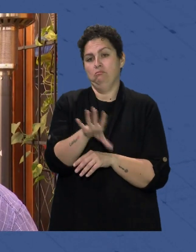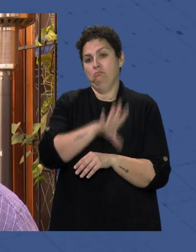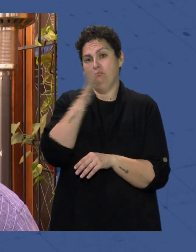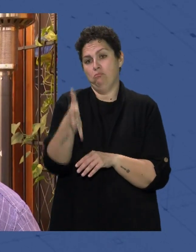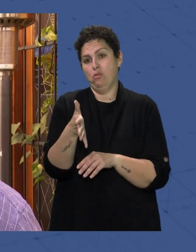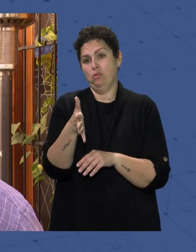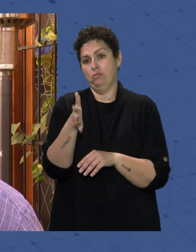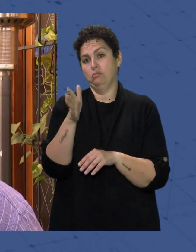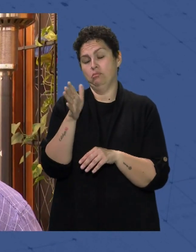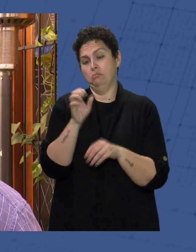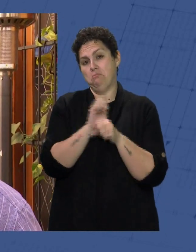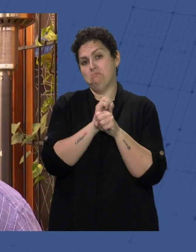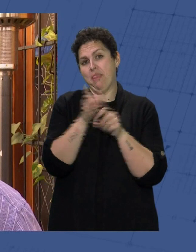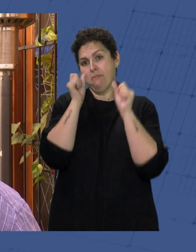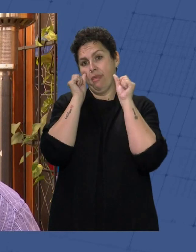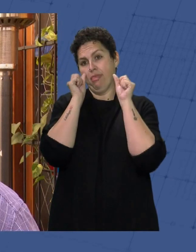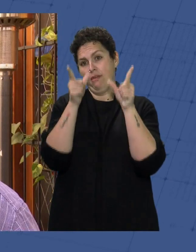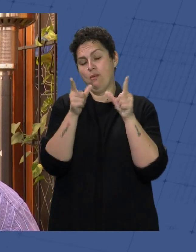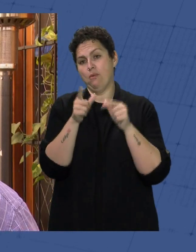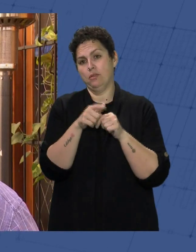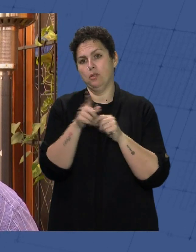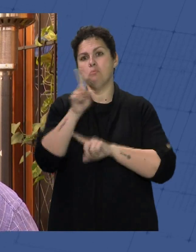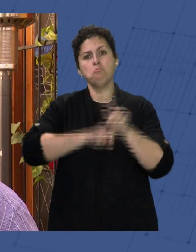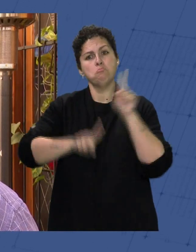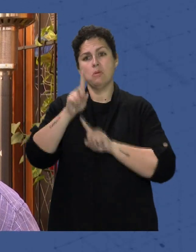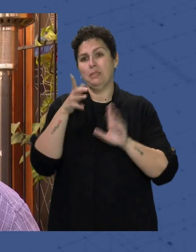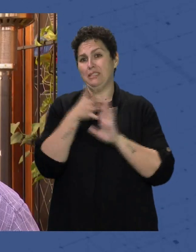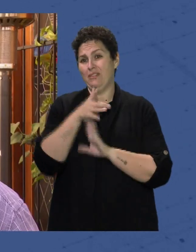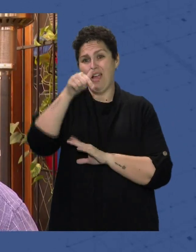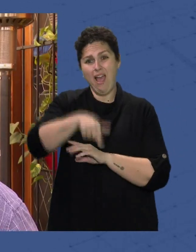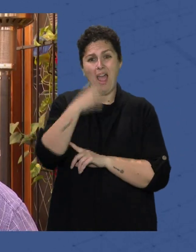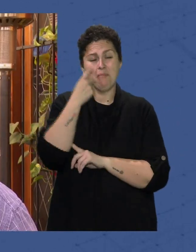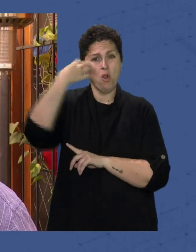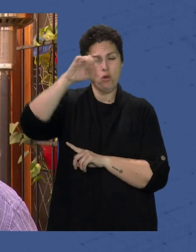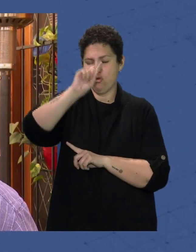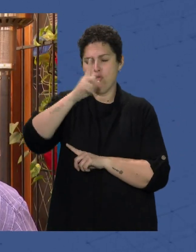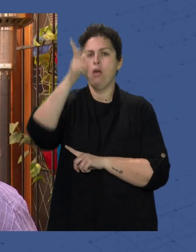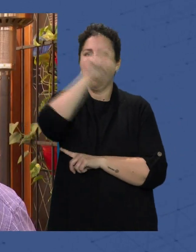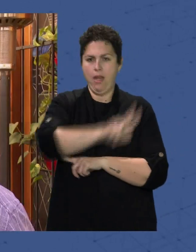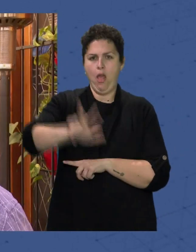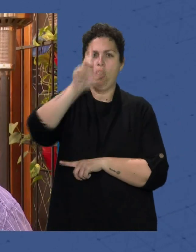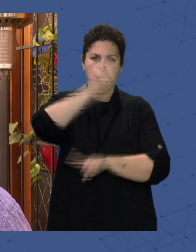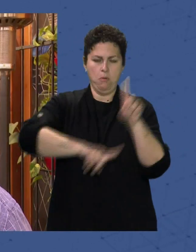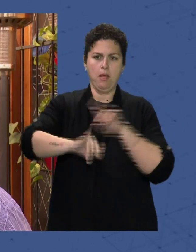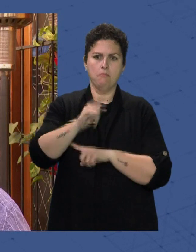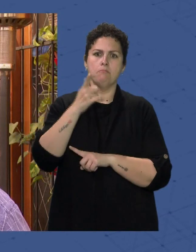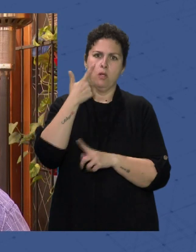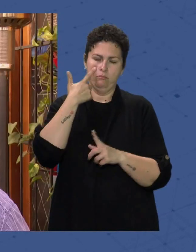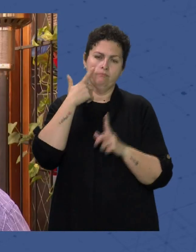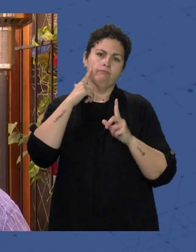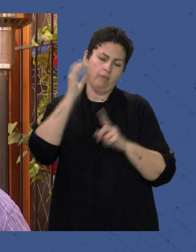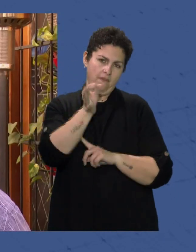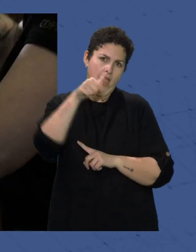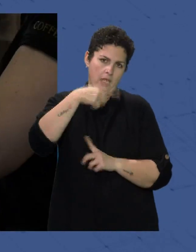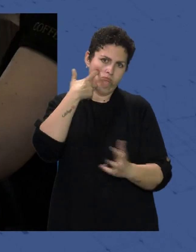la pandemia No es un problema Que sea Única y exclusivamente De Almería A nivel nacional Pero si es verdad Que aquí Lo notamos